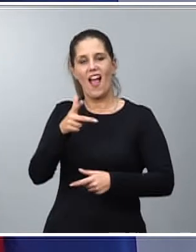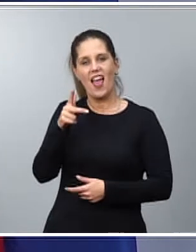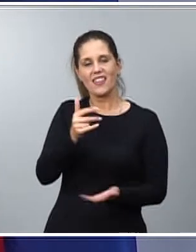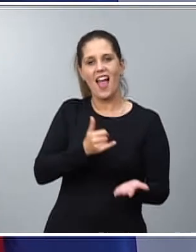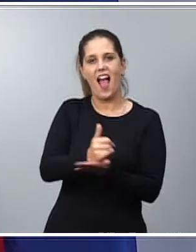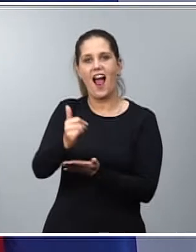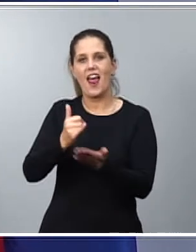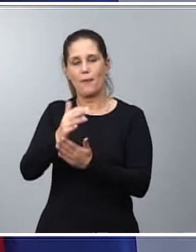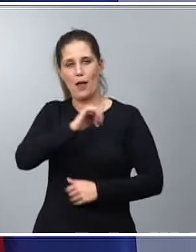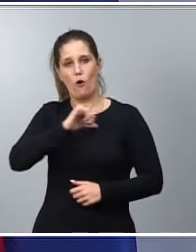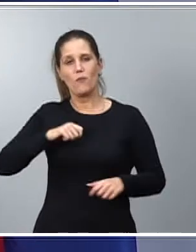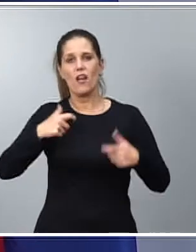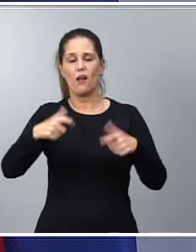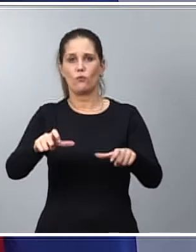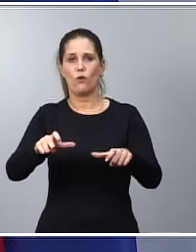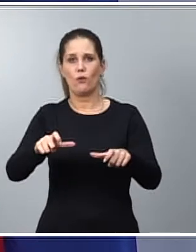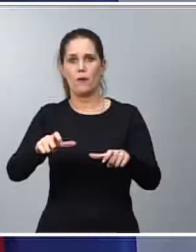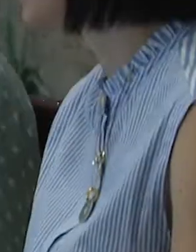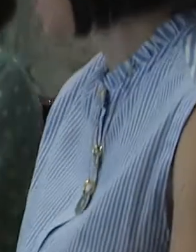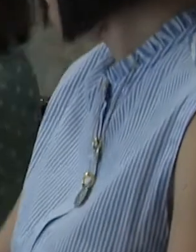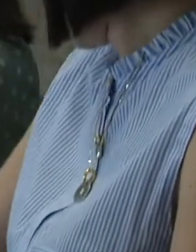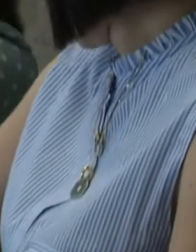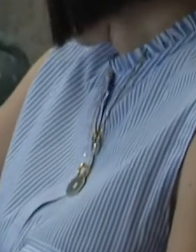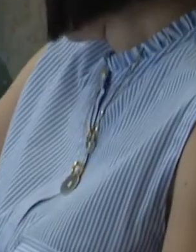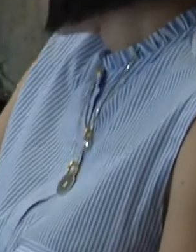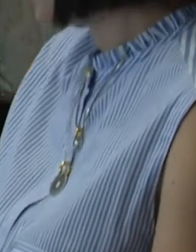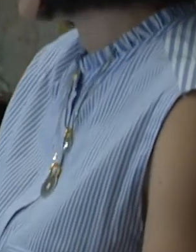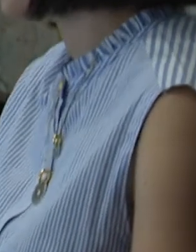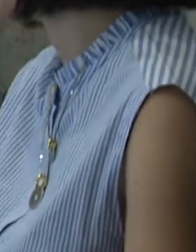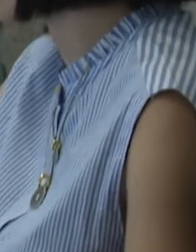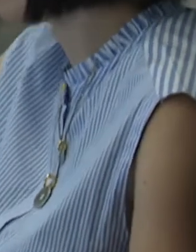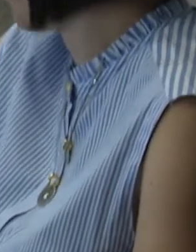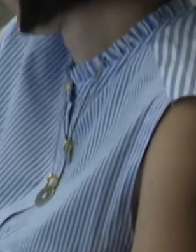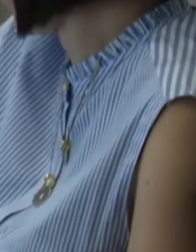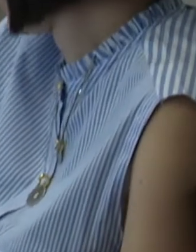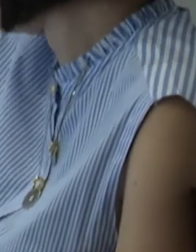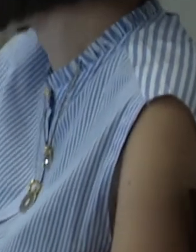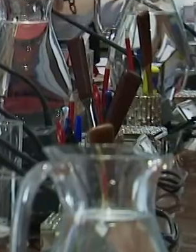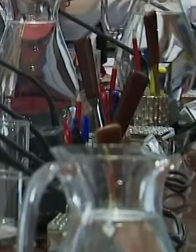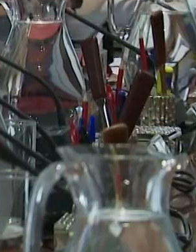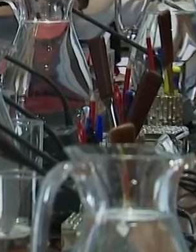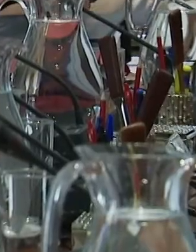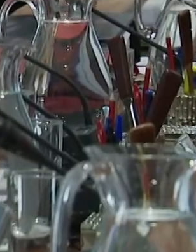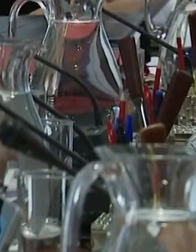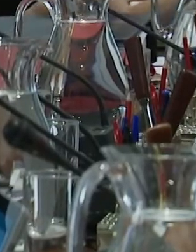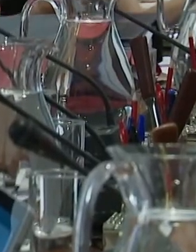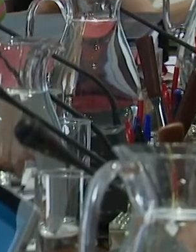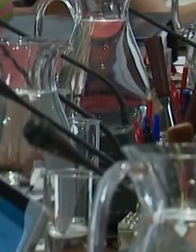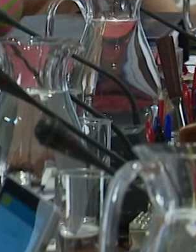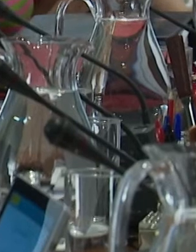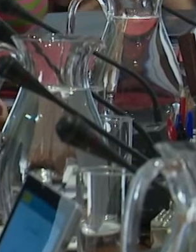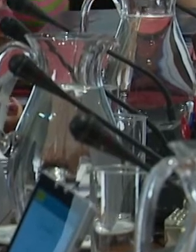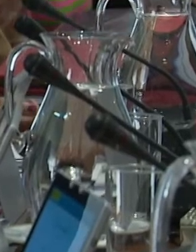para que puedan abonar efectivamente esas ayudas. Ayudas que suponen el 10% del